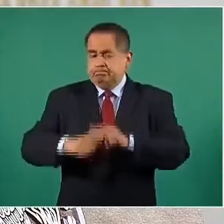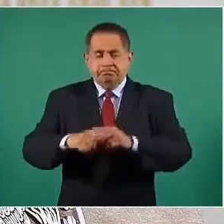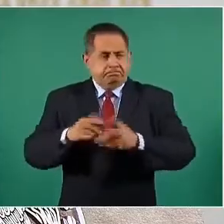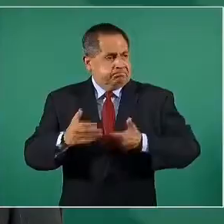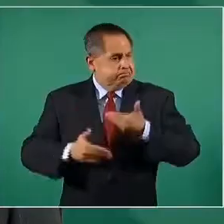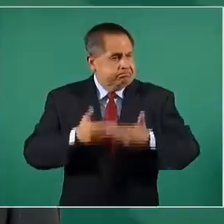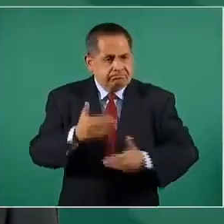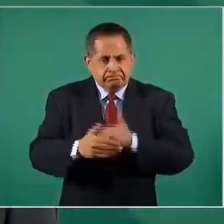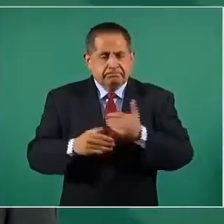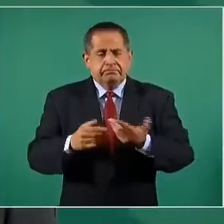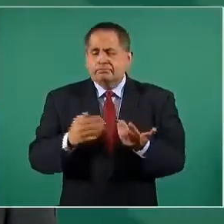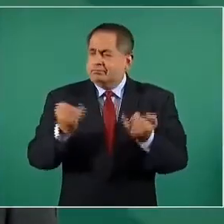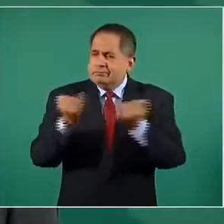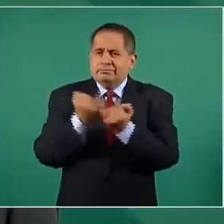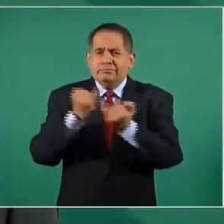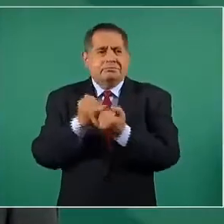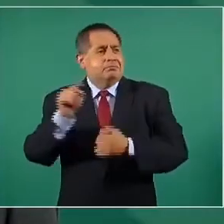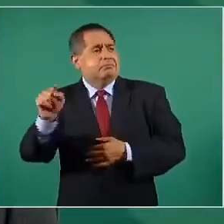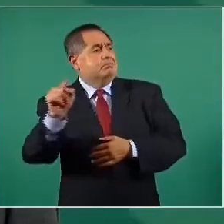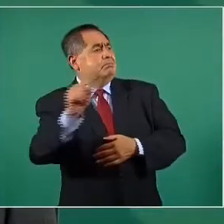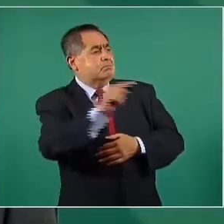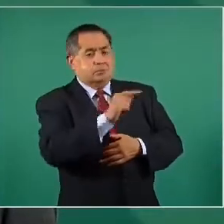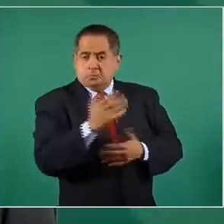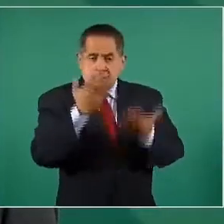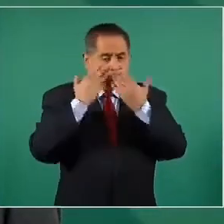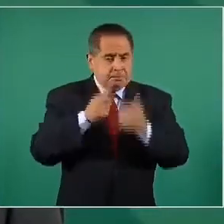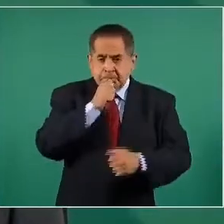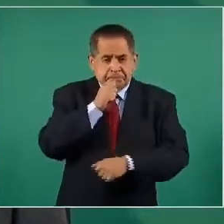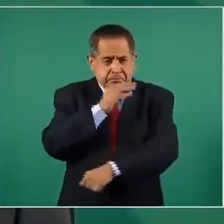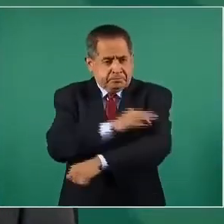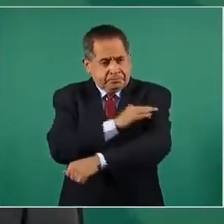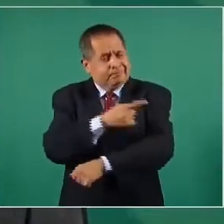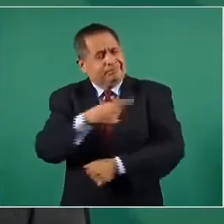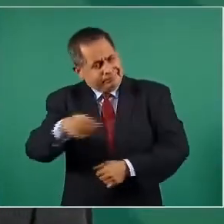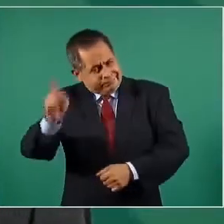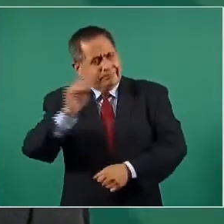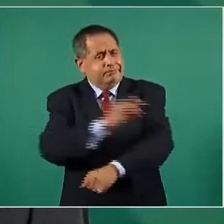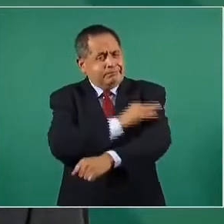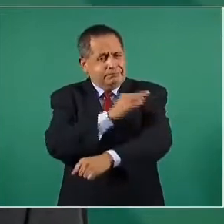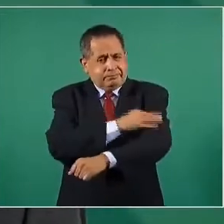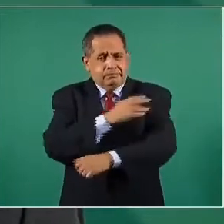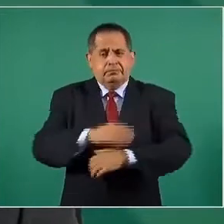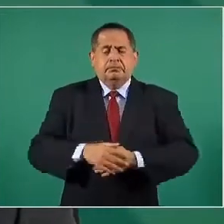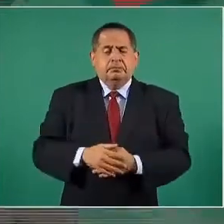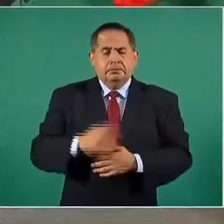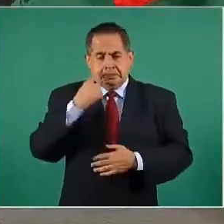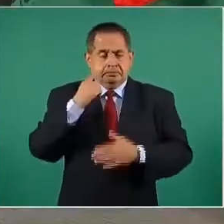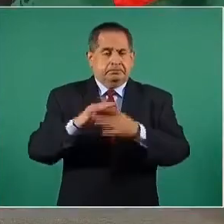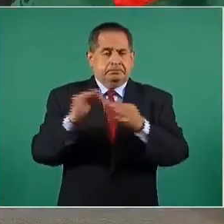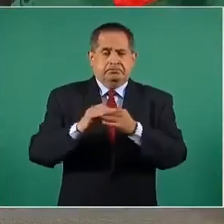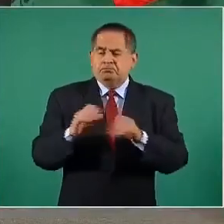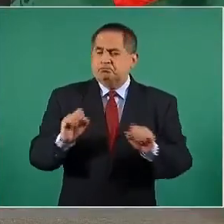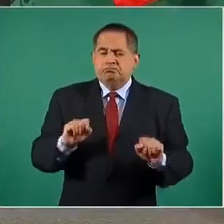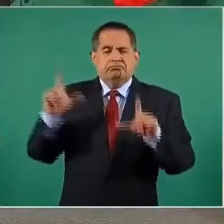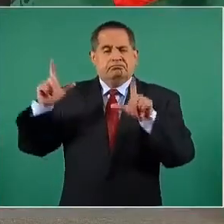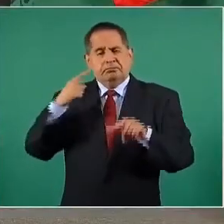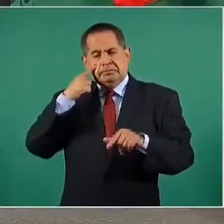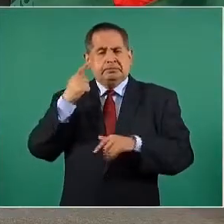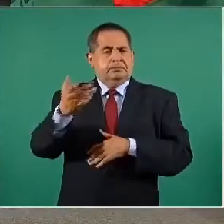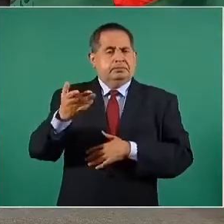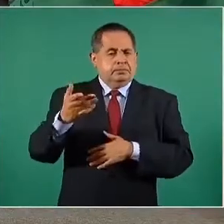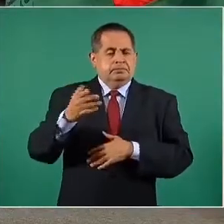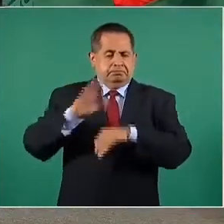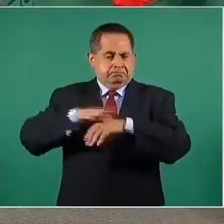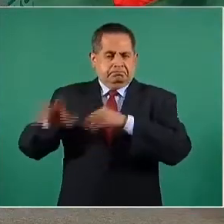también lo haga cualquier persona que no haya sido vacunada. Eso es lo que queremos enfatizar hoy. Para ilustrar, hoy voy a complementar con información